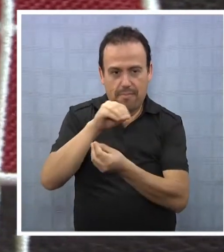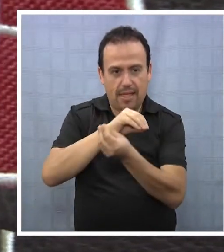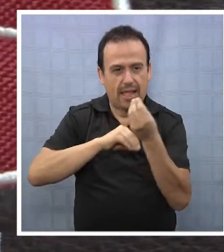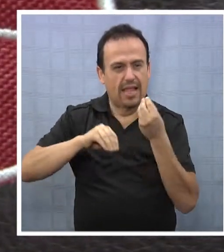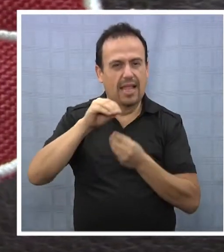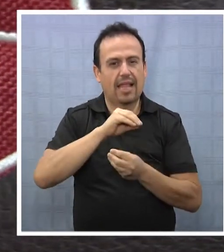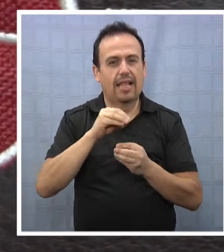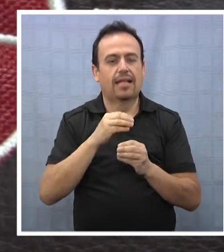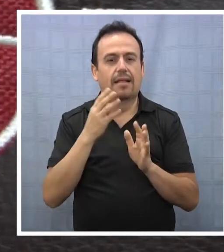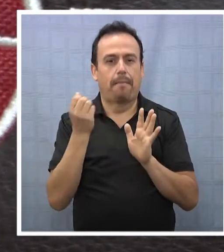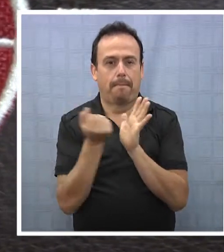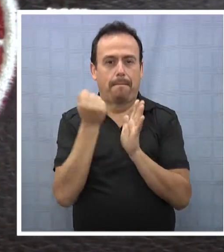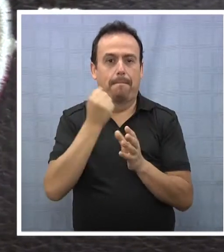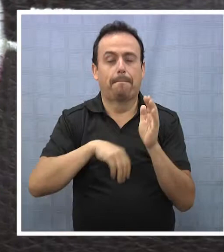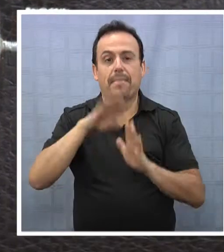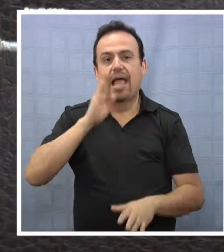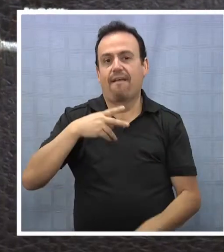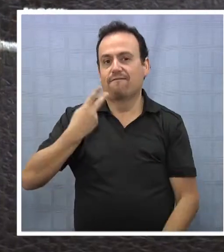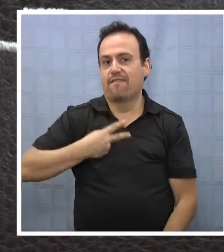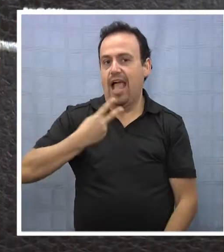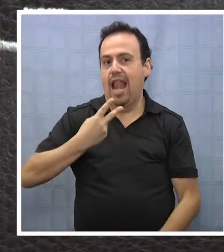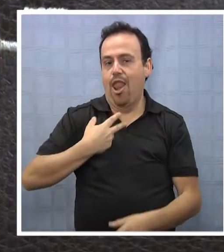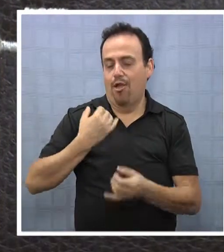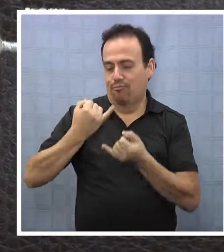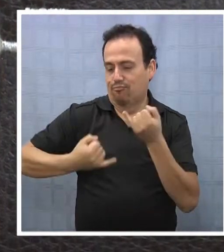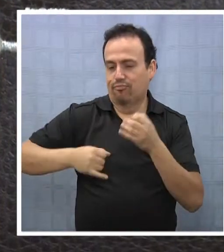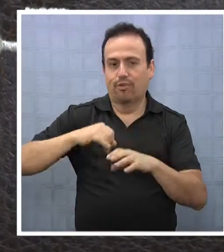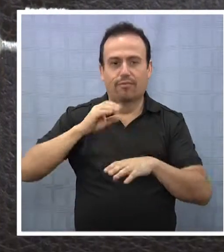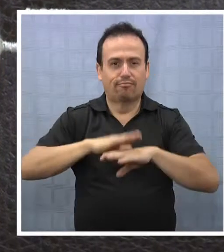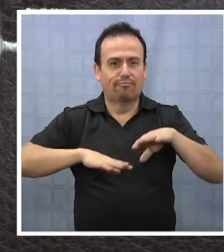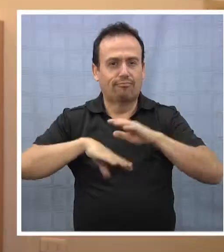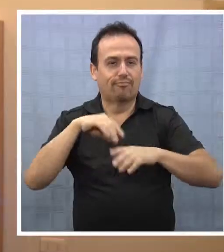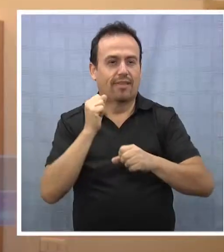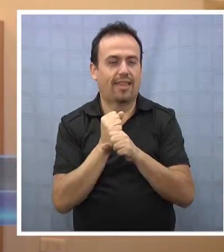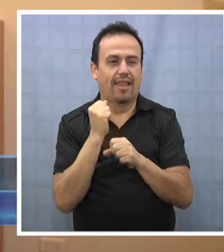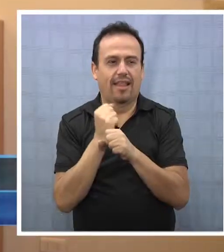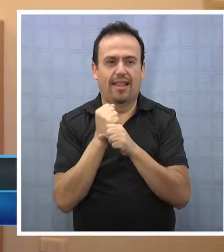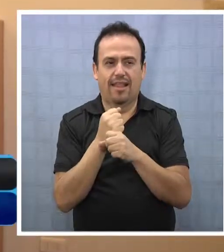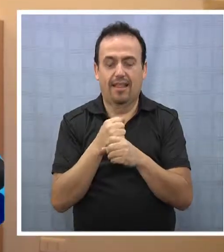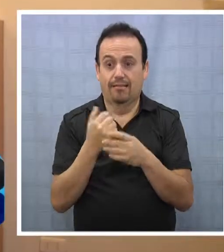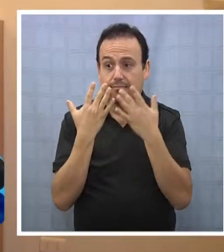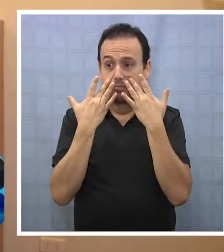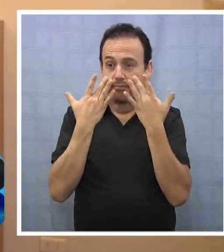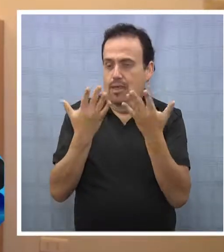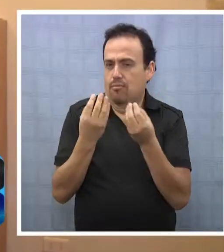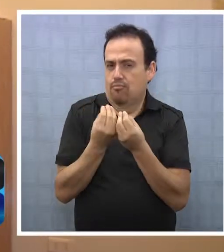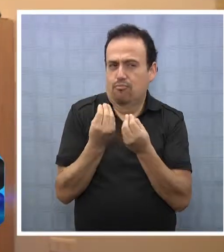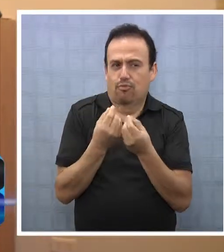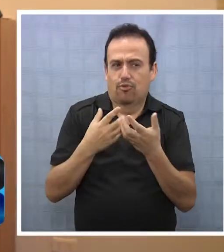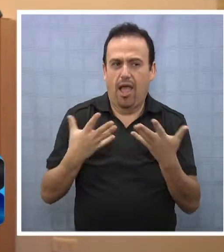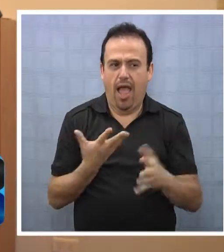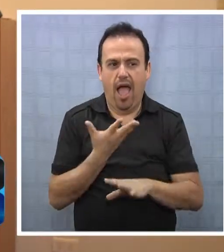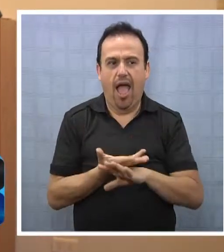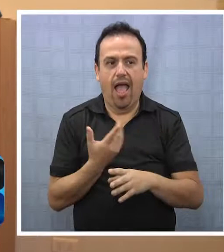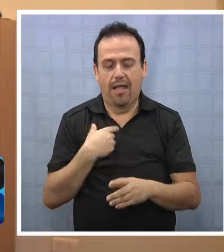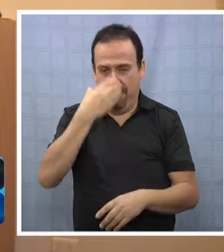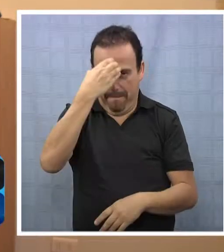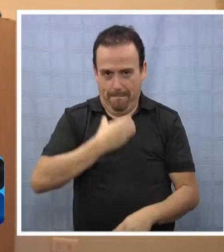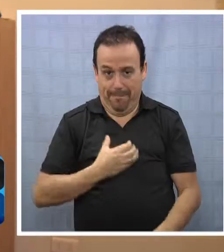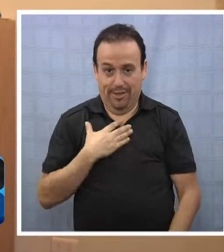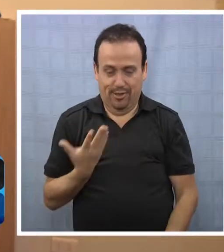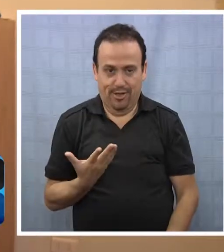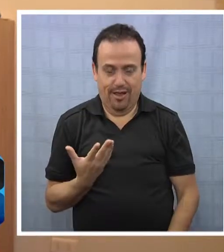imprimiéndole mayor valoración al trabajo final. Esto tiene una serie de impactos, tiene impacto en la persona,